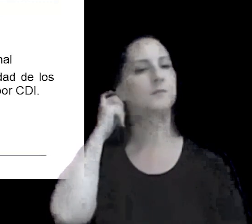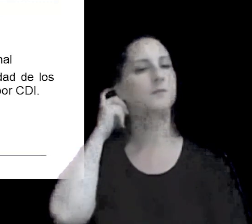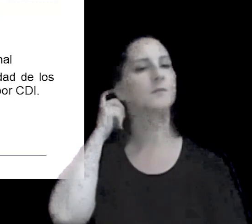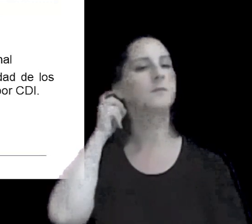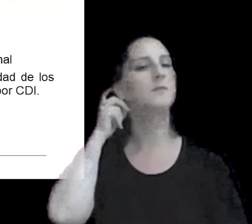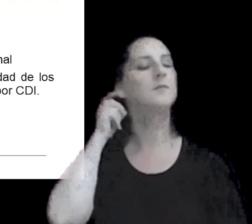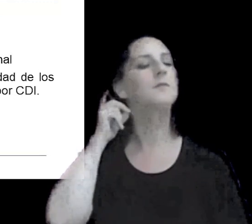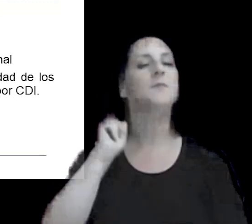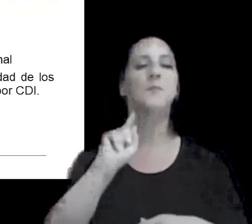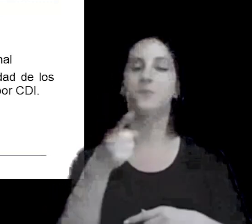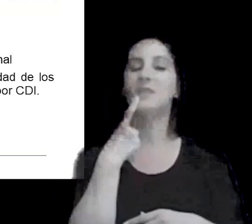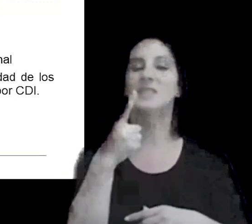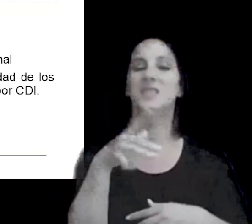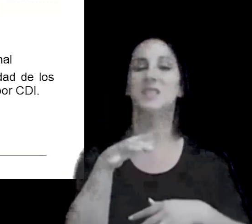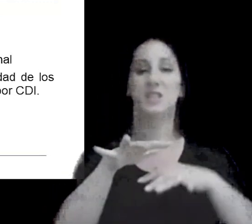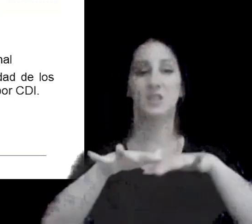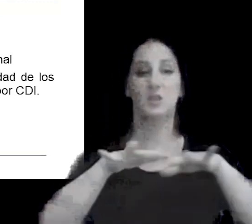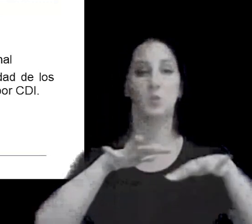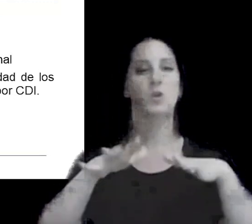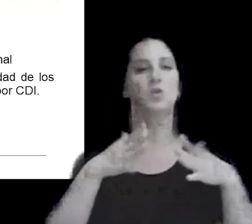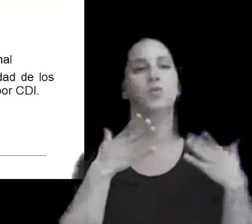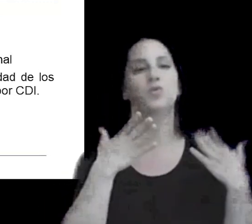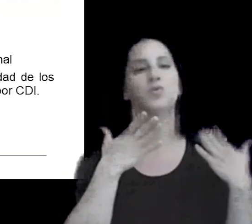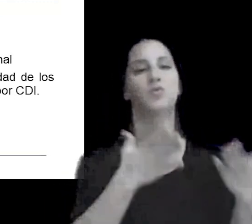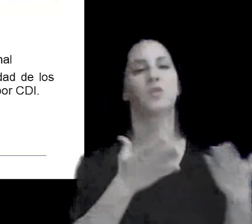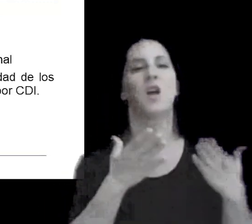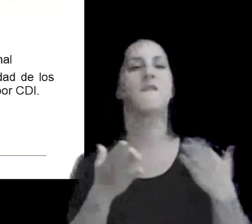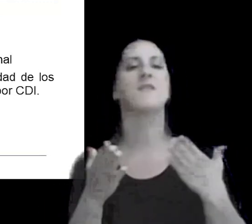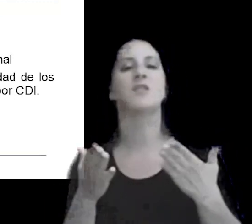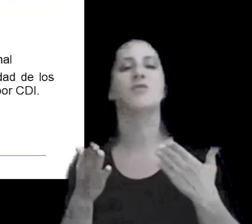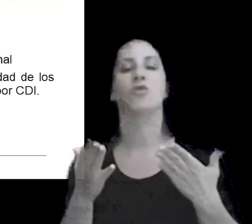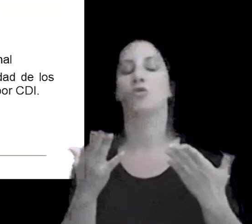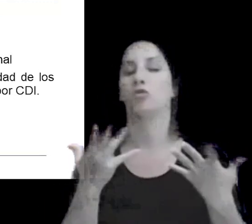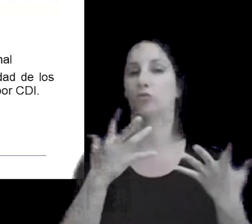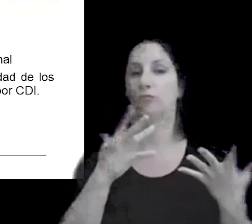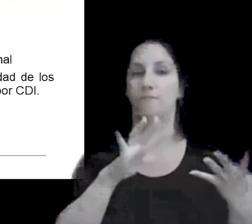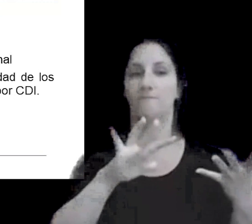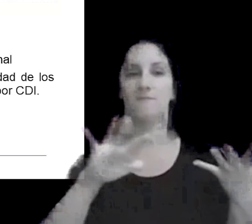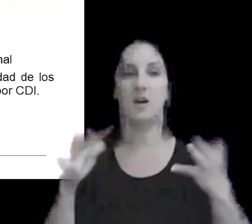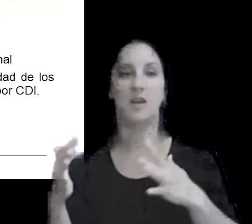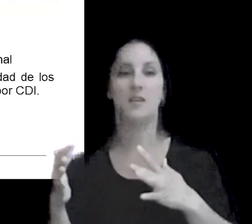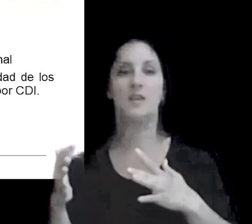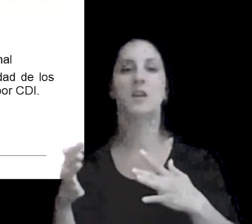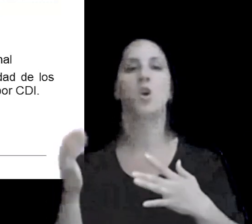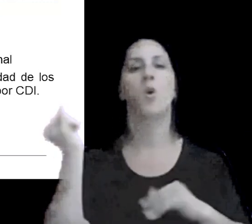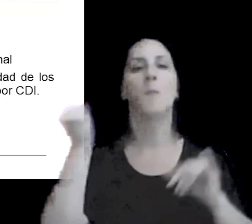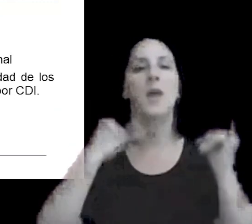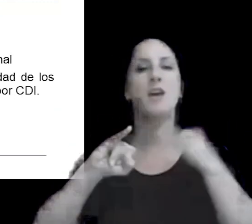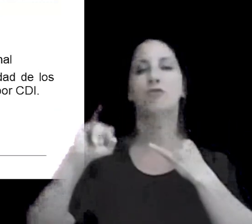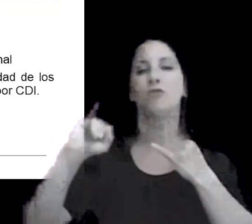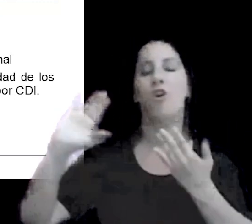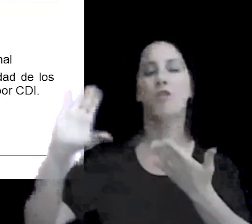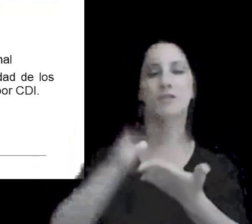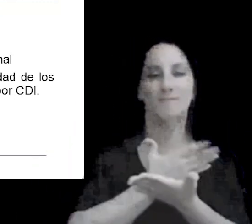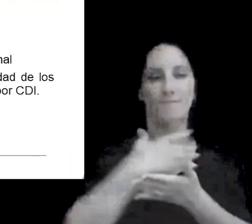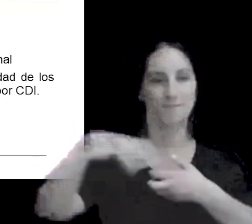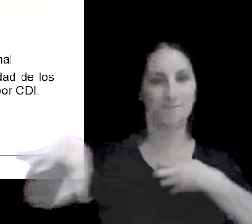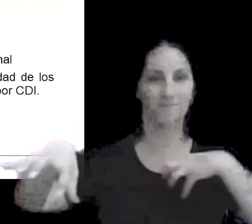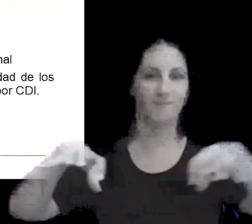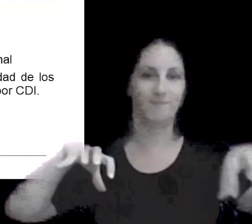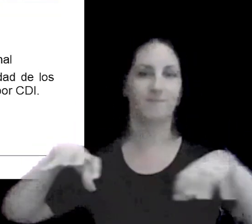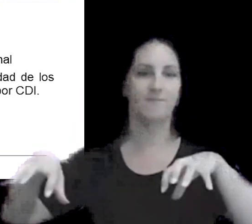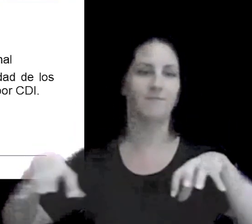taxativamente situaciones de servicios que no son asimilables a operaciones entre partes independientes como servicios